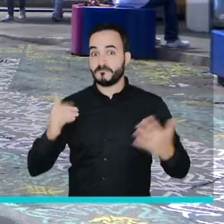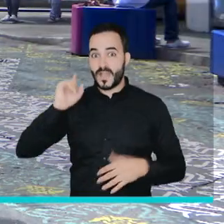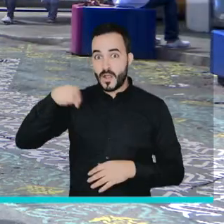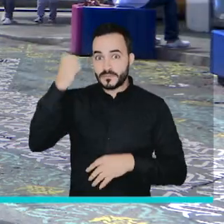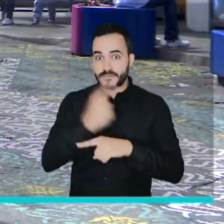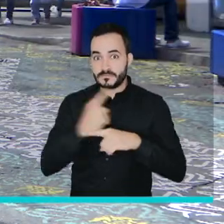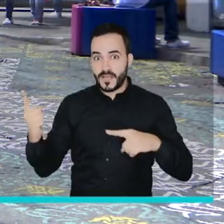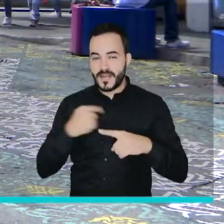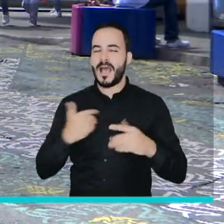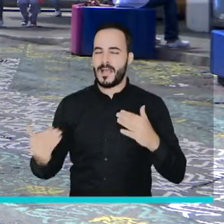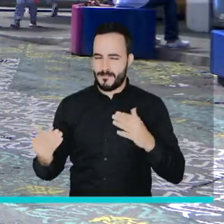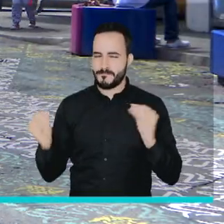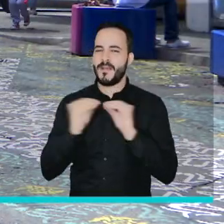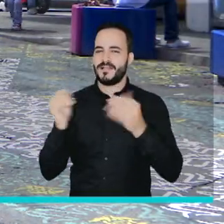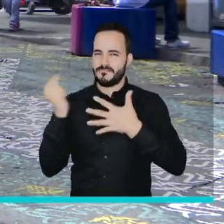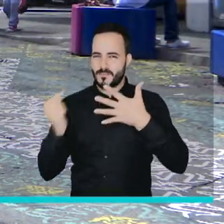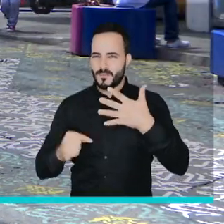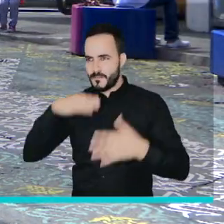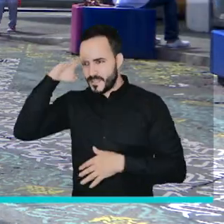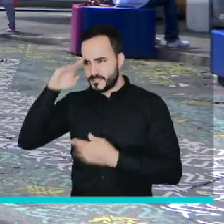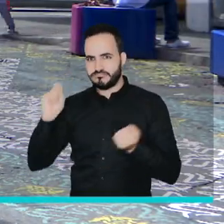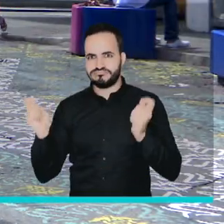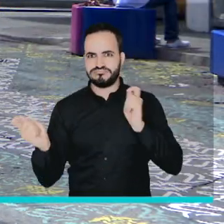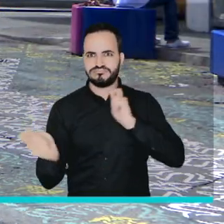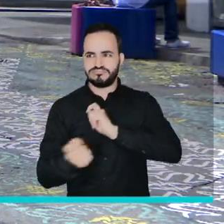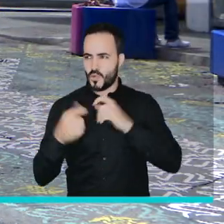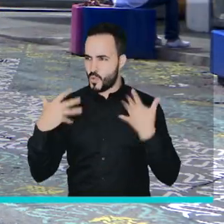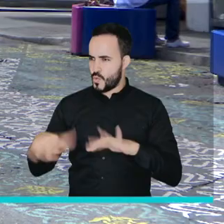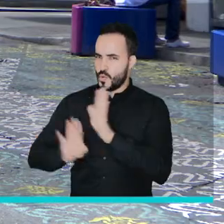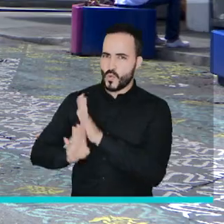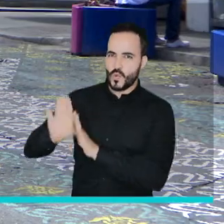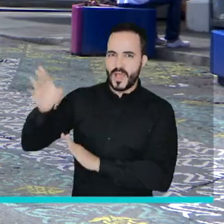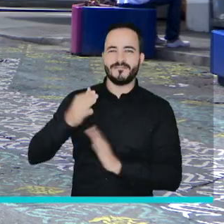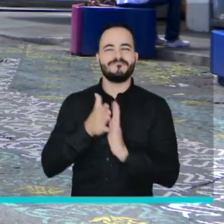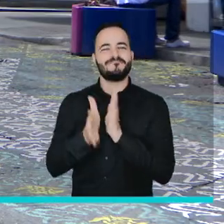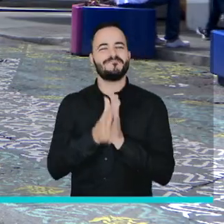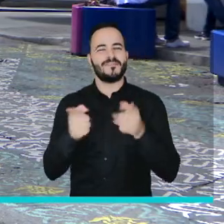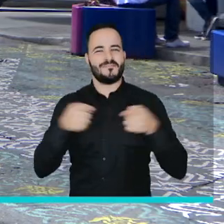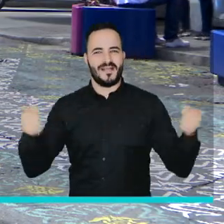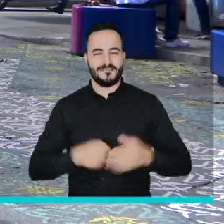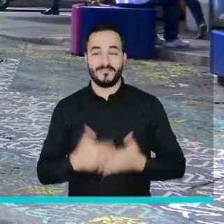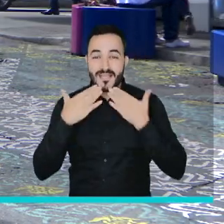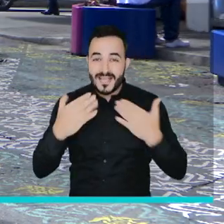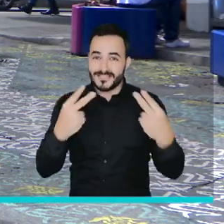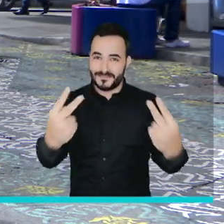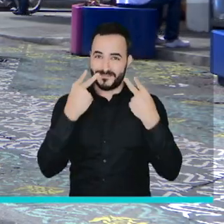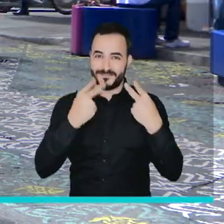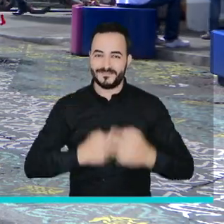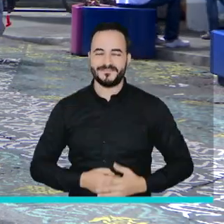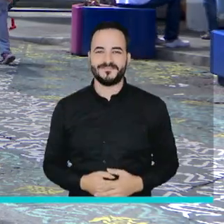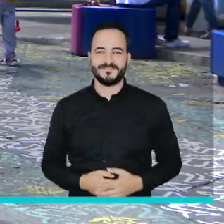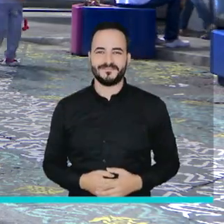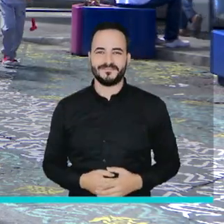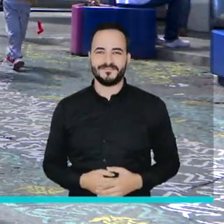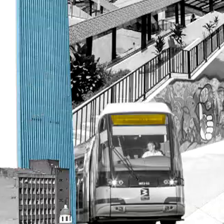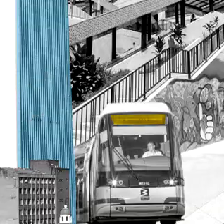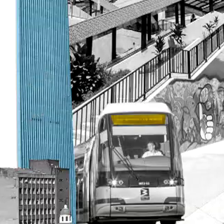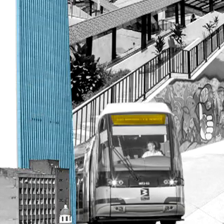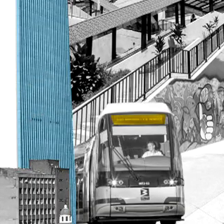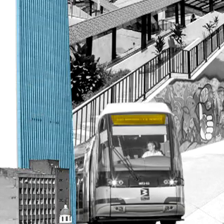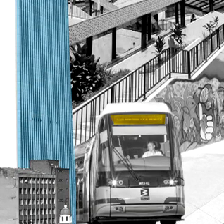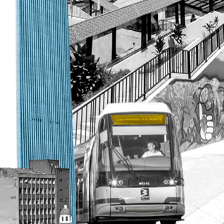La próxima semana una nueva emisión de Medellín Conecta TV con más historias de nuestra Medellín futuro. Gracias por acompañarnos.